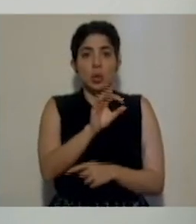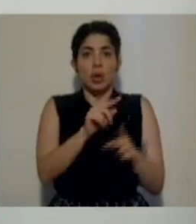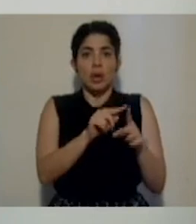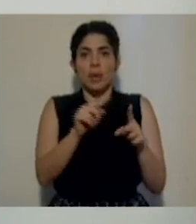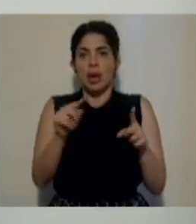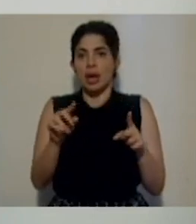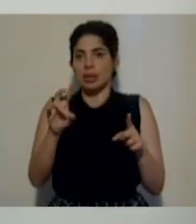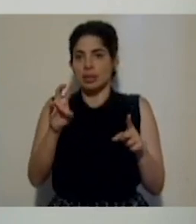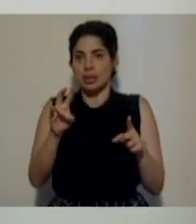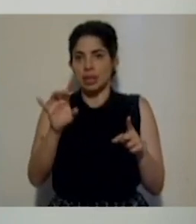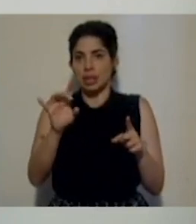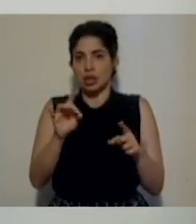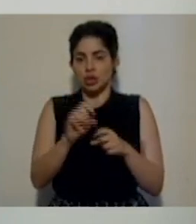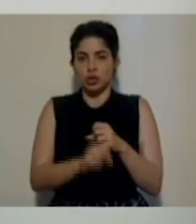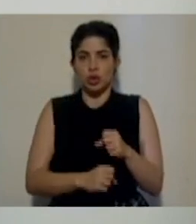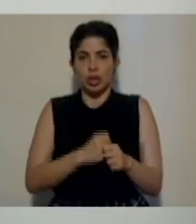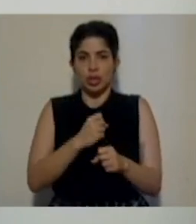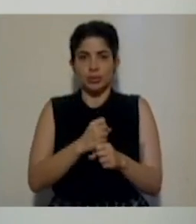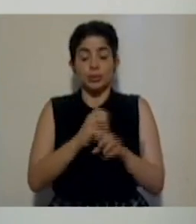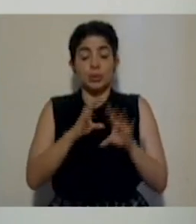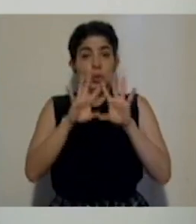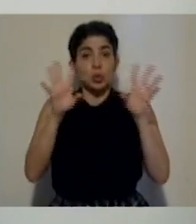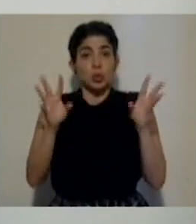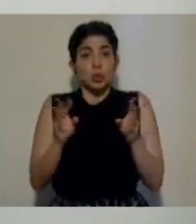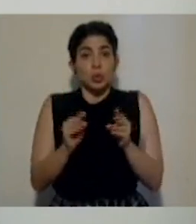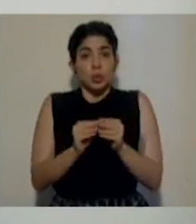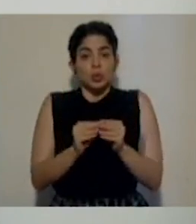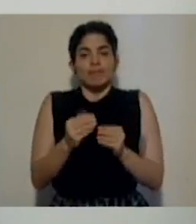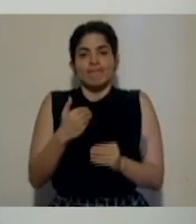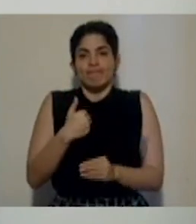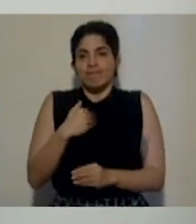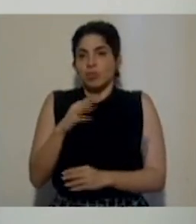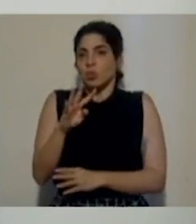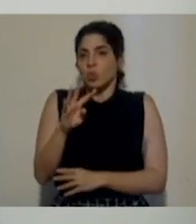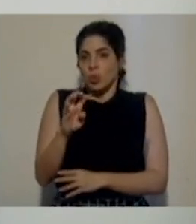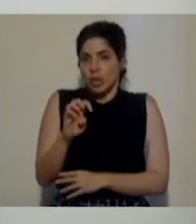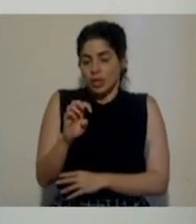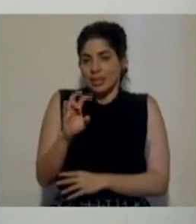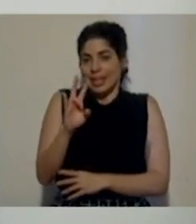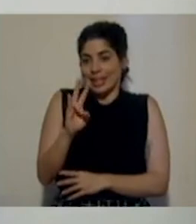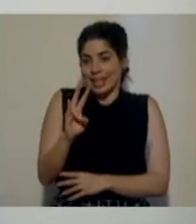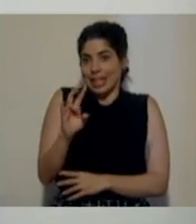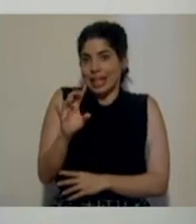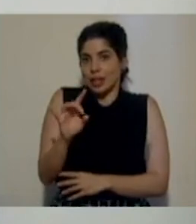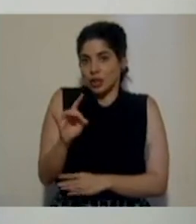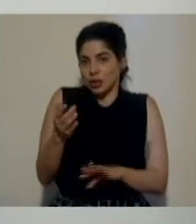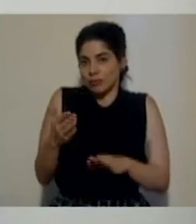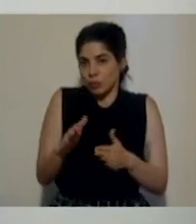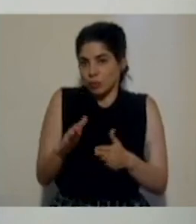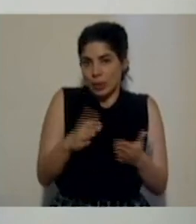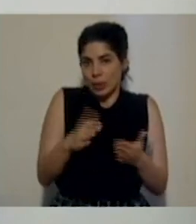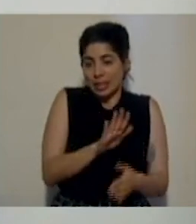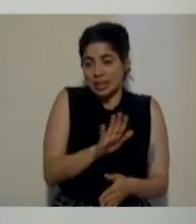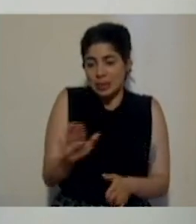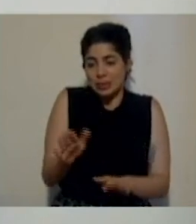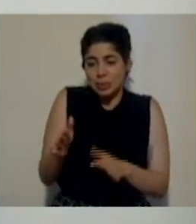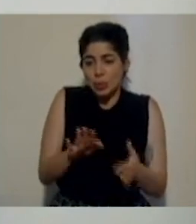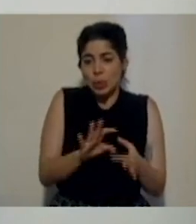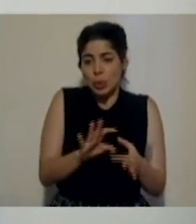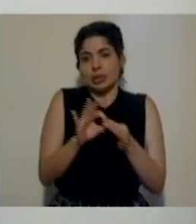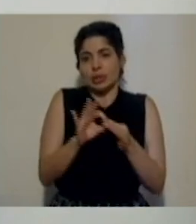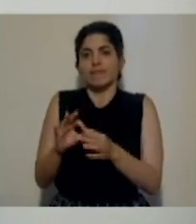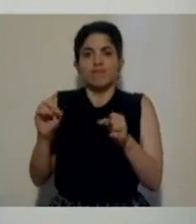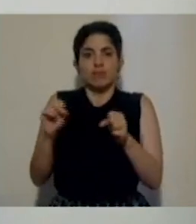los 78 años. En total se contabilizan 478 decesos relacionados con COVID